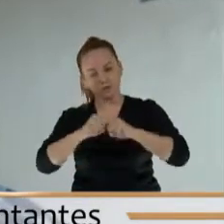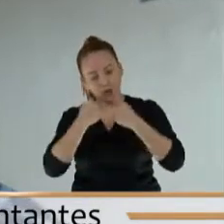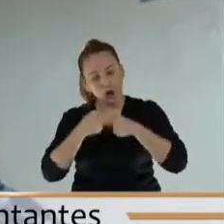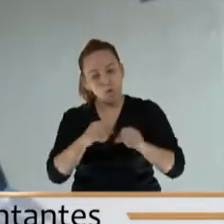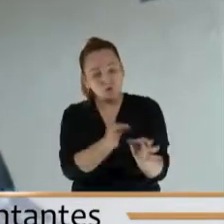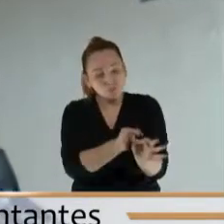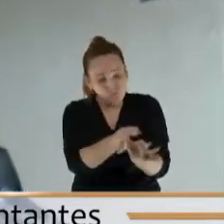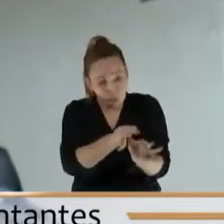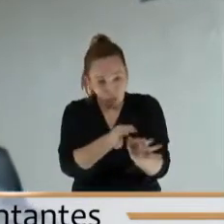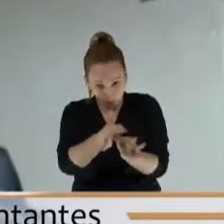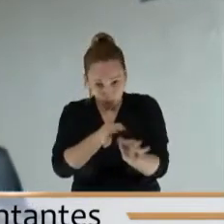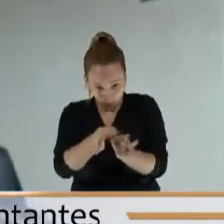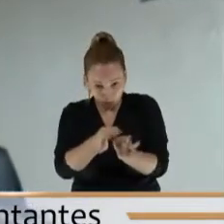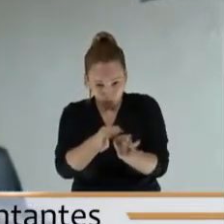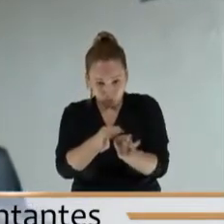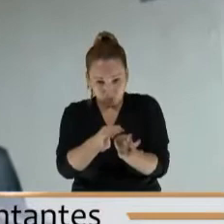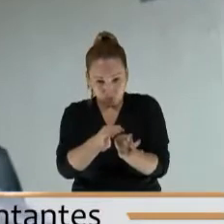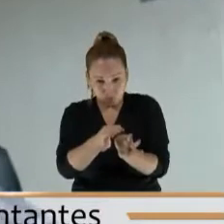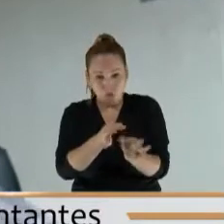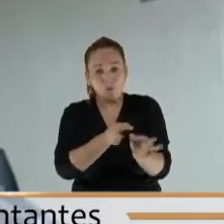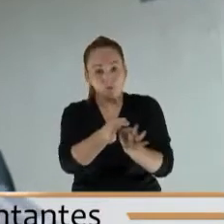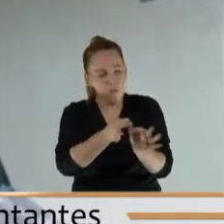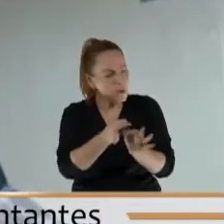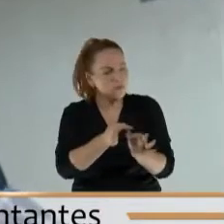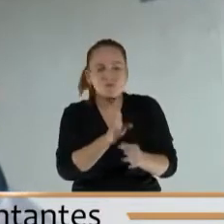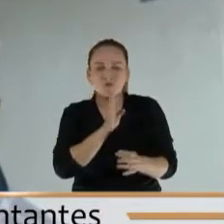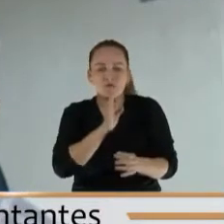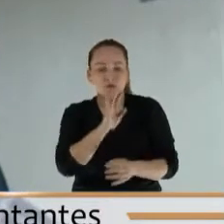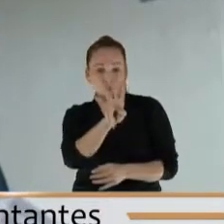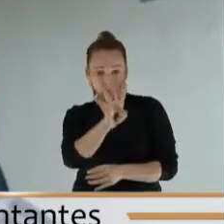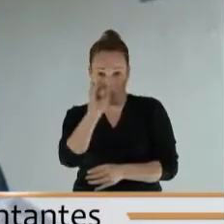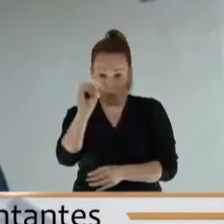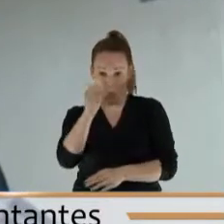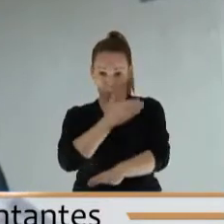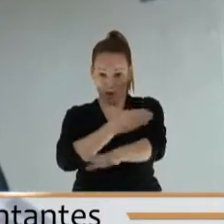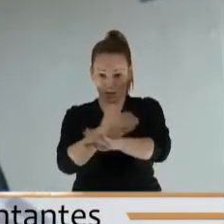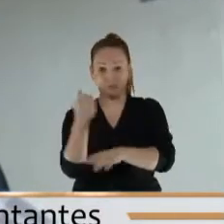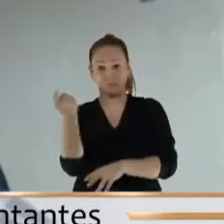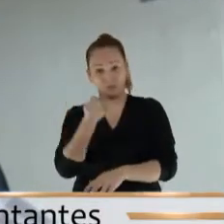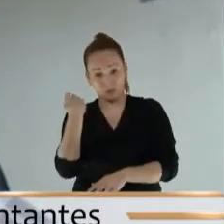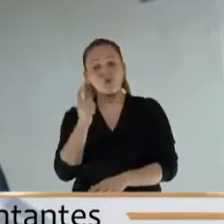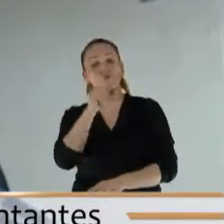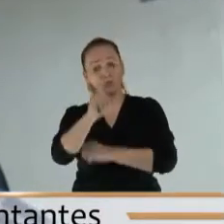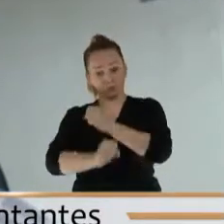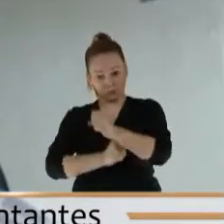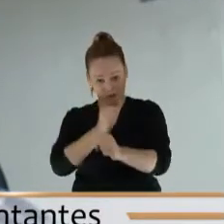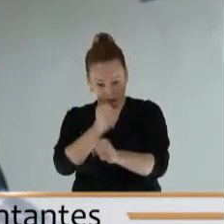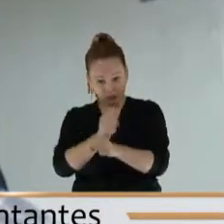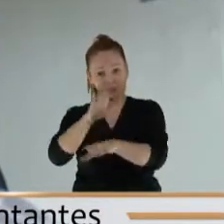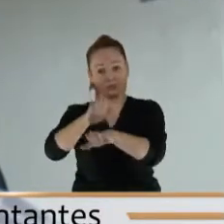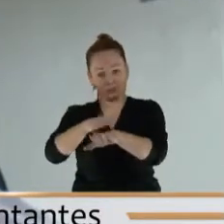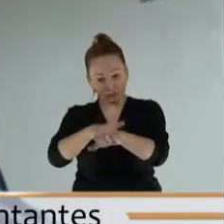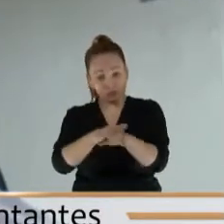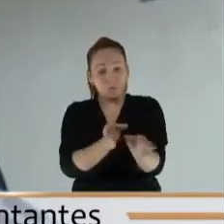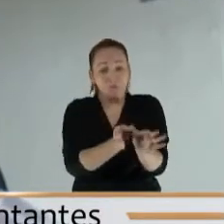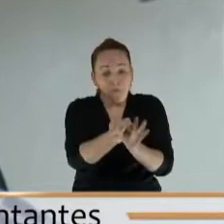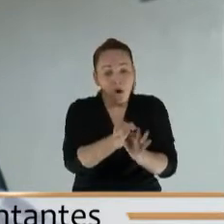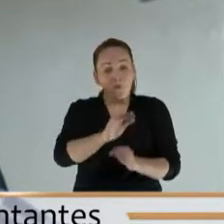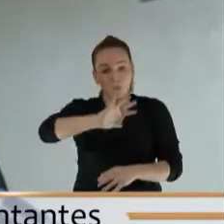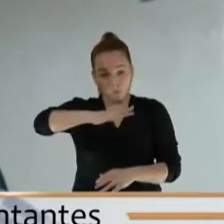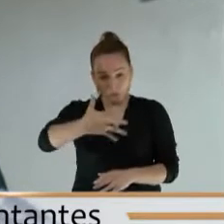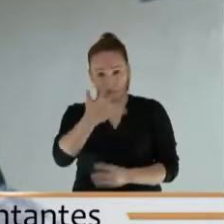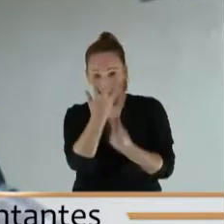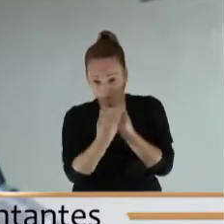hacer los municipios es únicamente de 40 millones de pesos anuales para los municipios de quinta